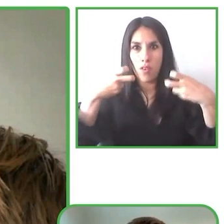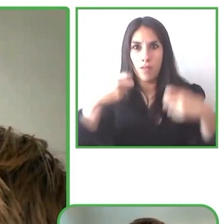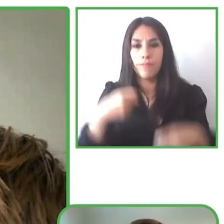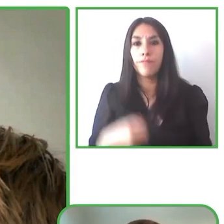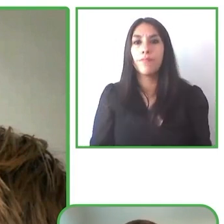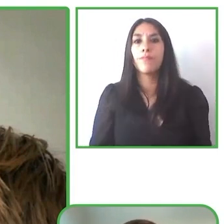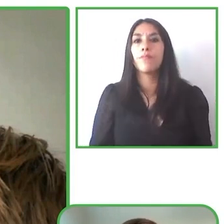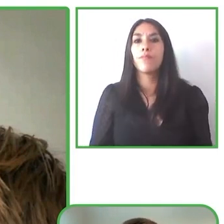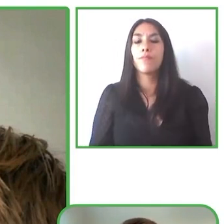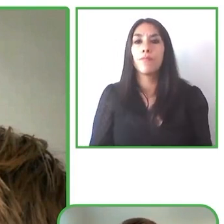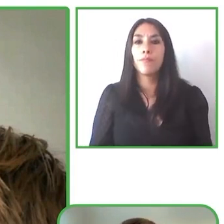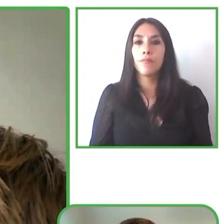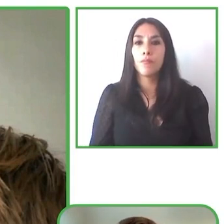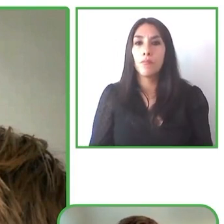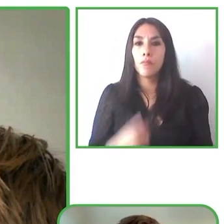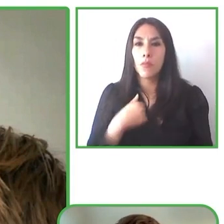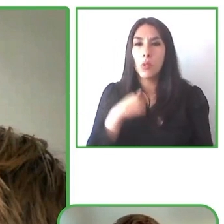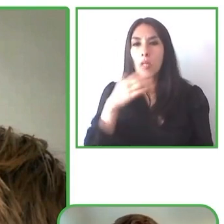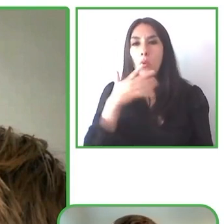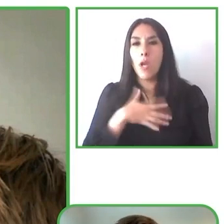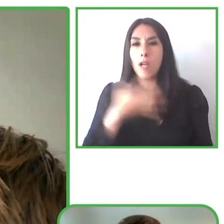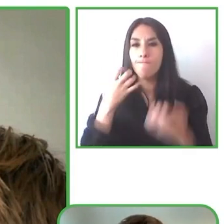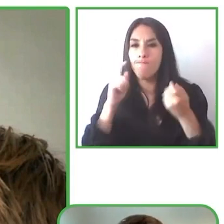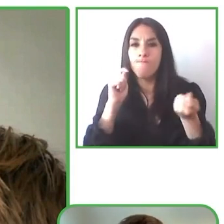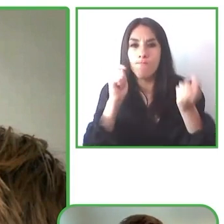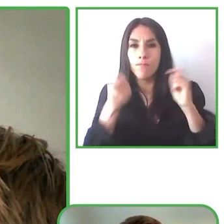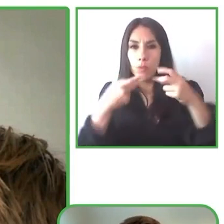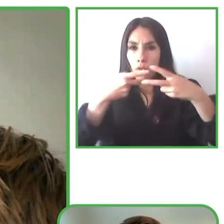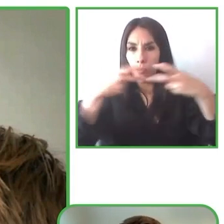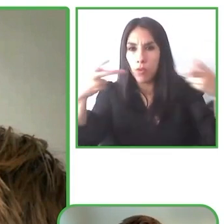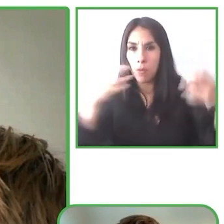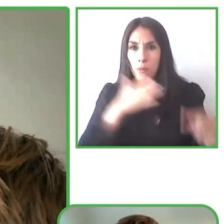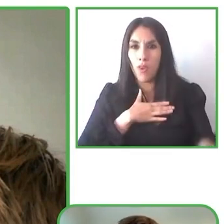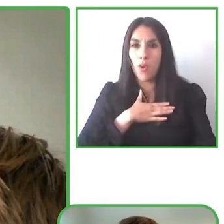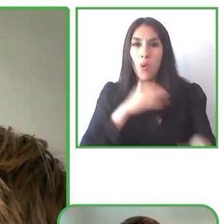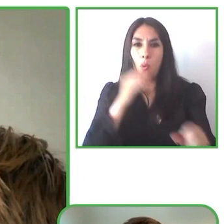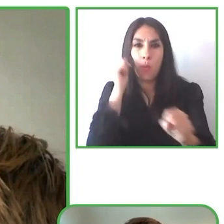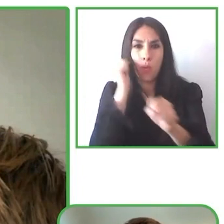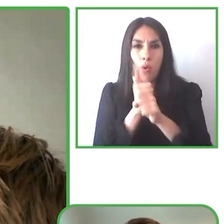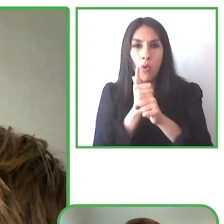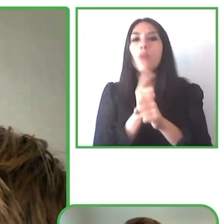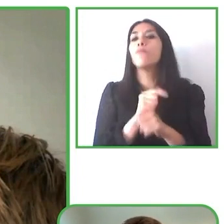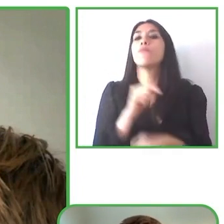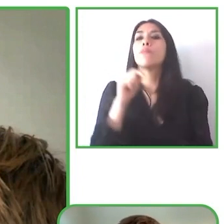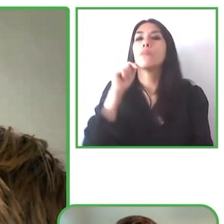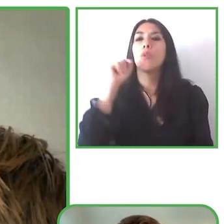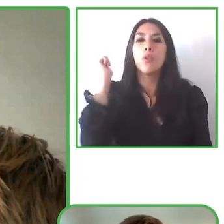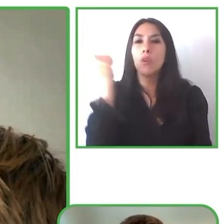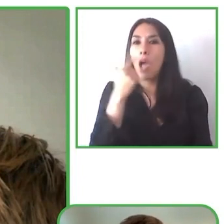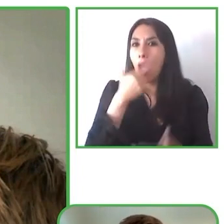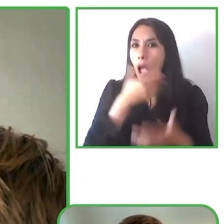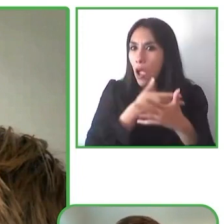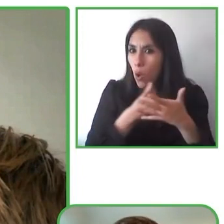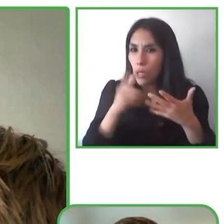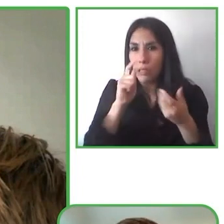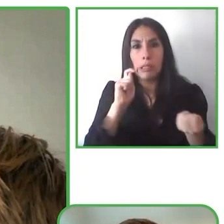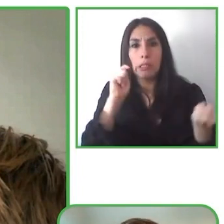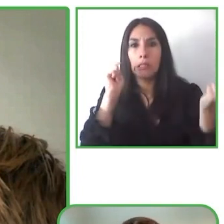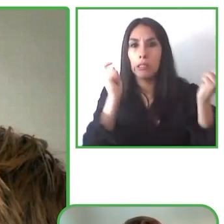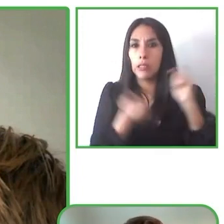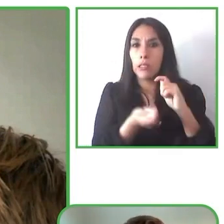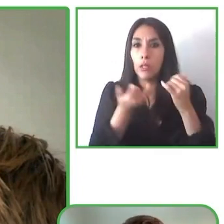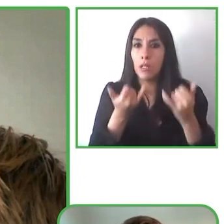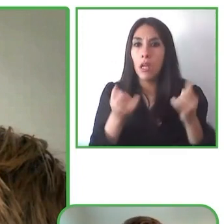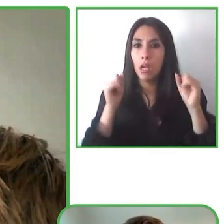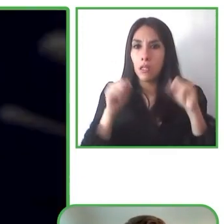que él podría escuchar cualquier película traducida al denés y así también podría mirar una película con